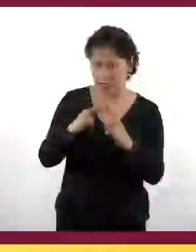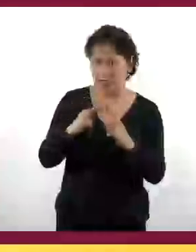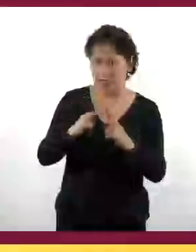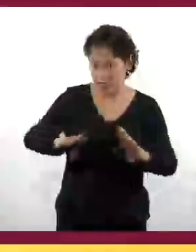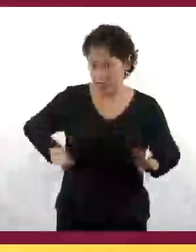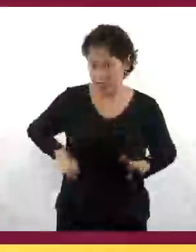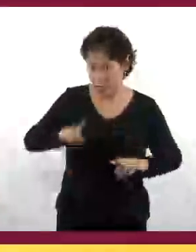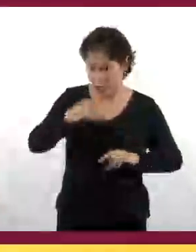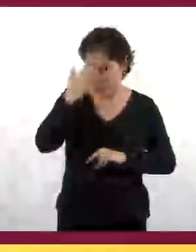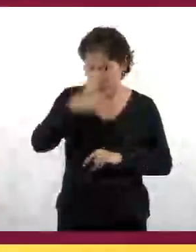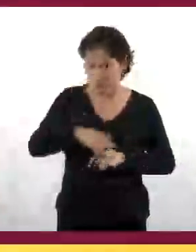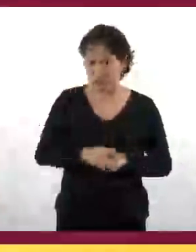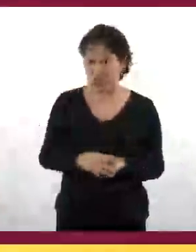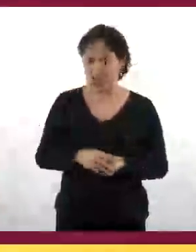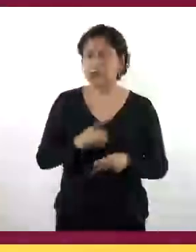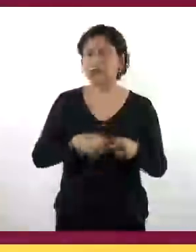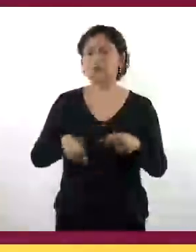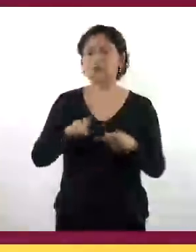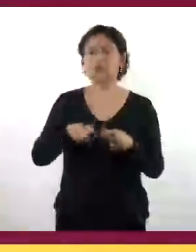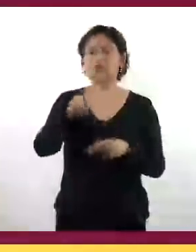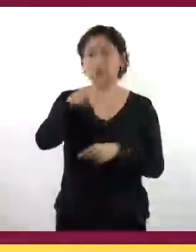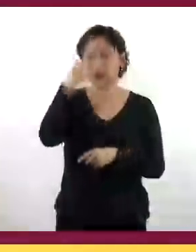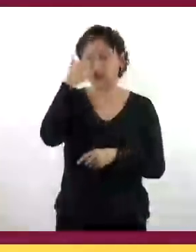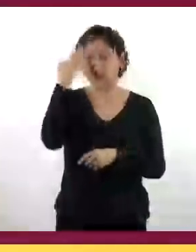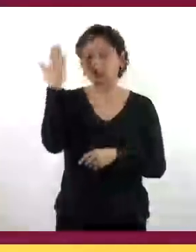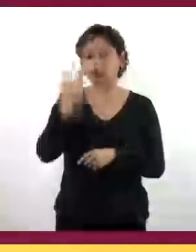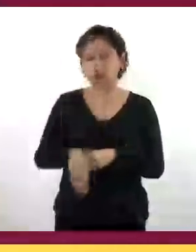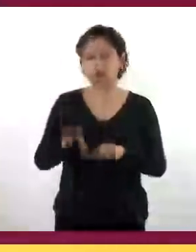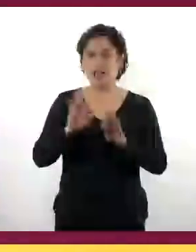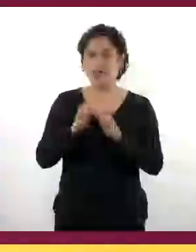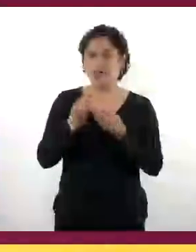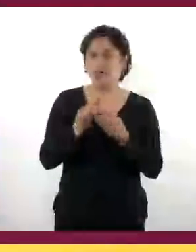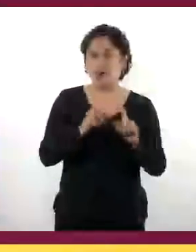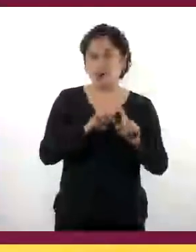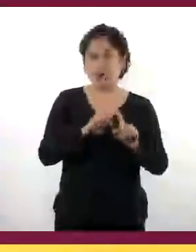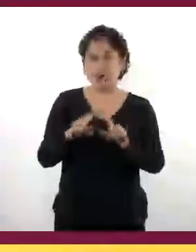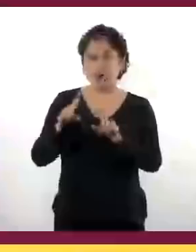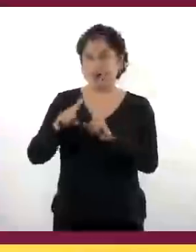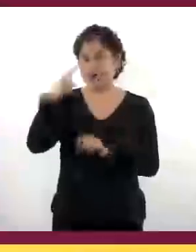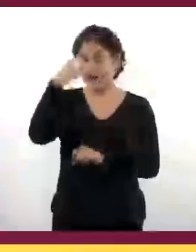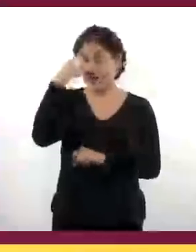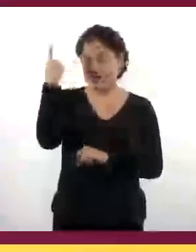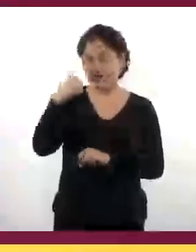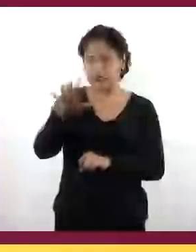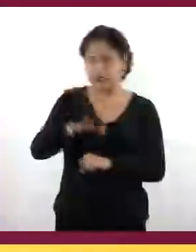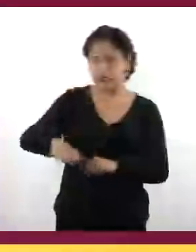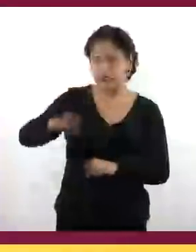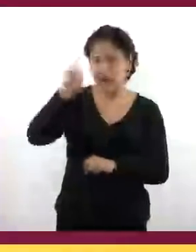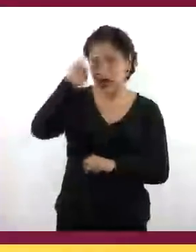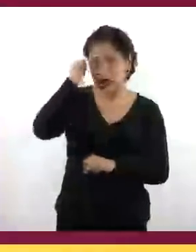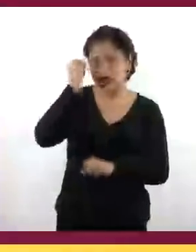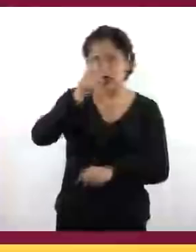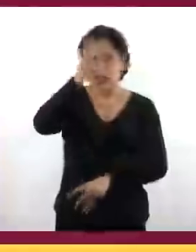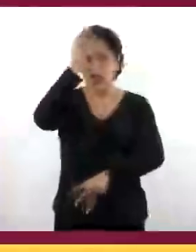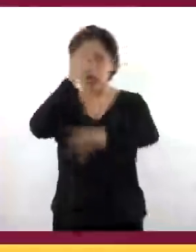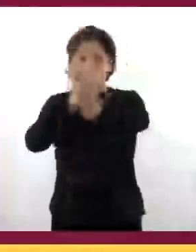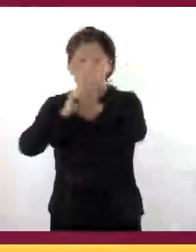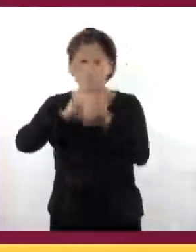¿Sabían sobre todas las formas que diseñaron para que los indígenas se convirtieran al cristianismo?